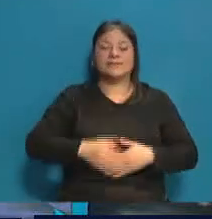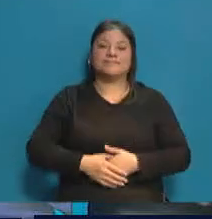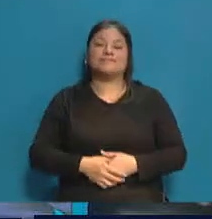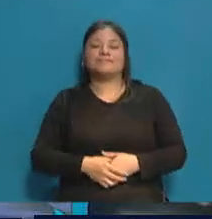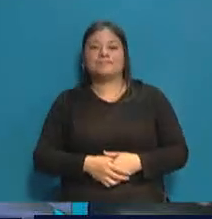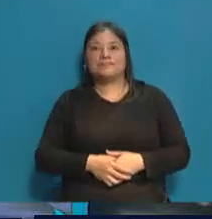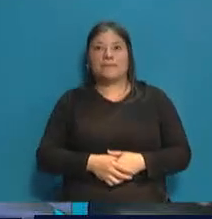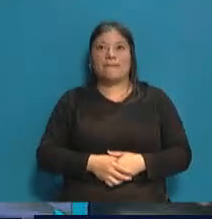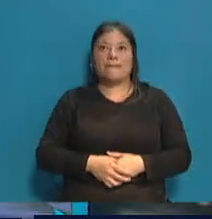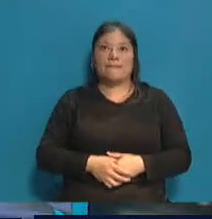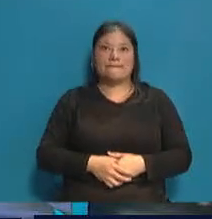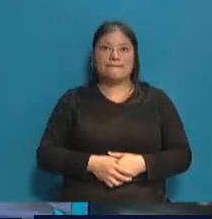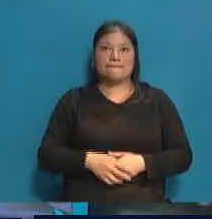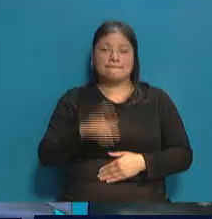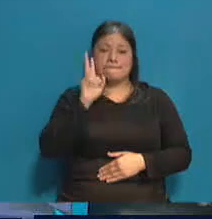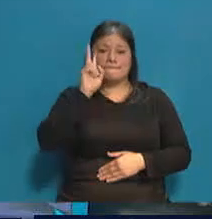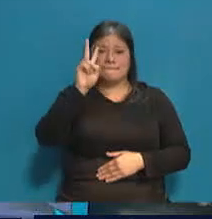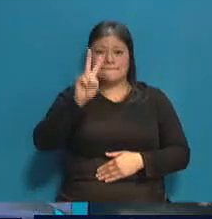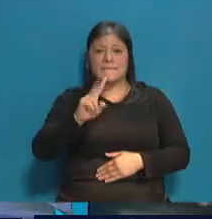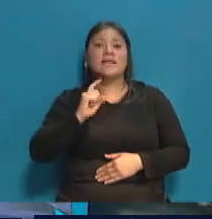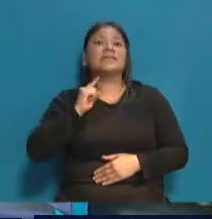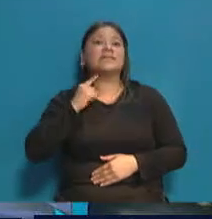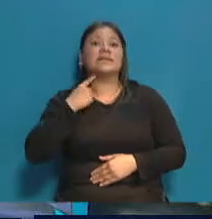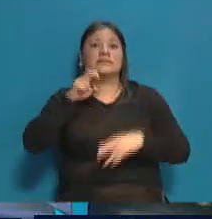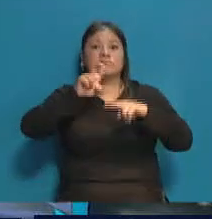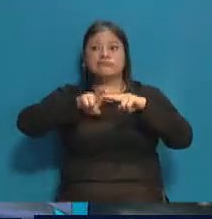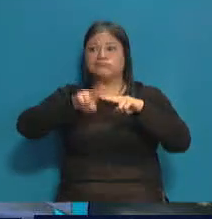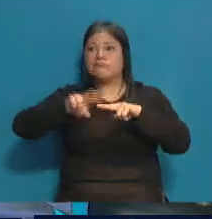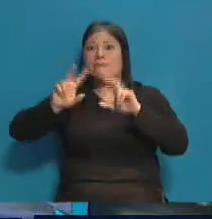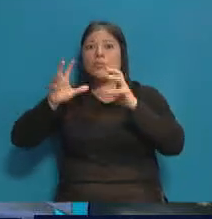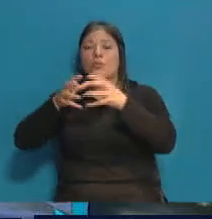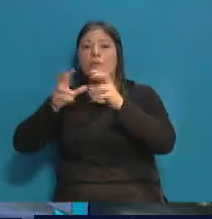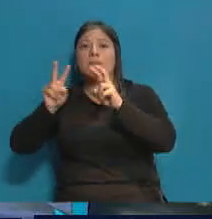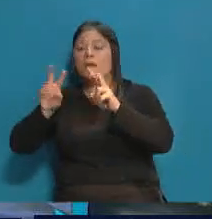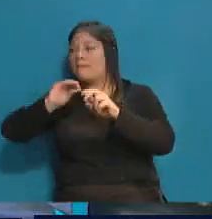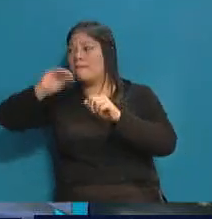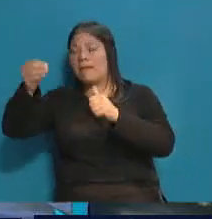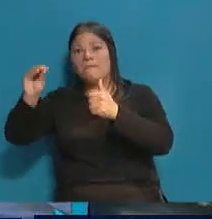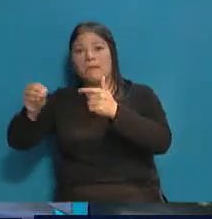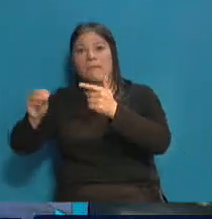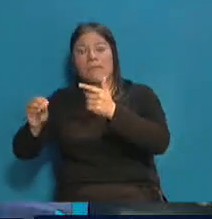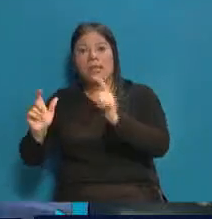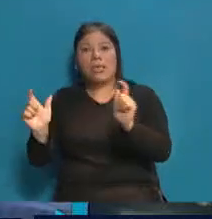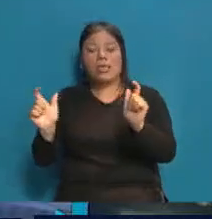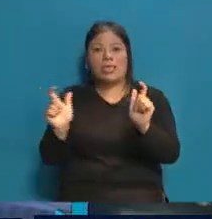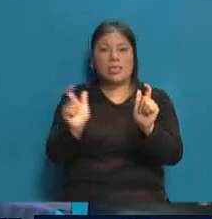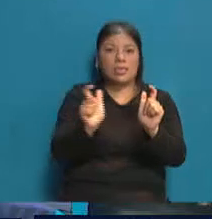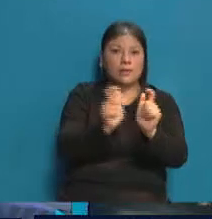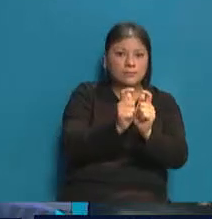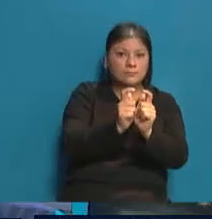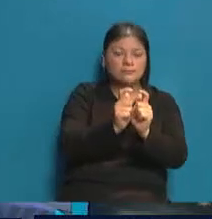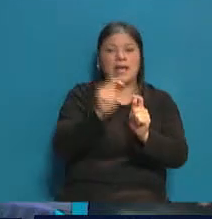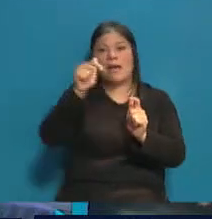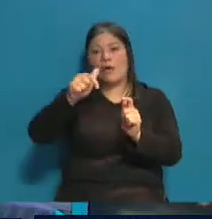de Diputados. Fijate vos, acá trece bancas ha perdido el peronismo en la próxima legislatura. Bueno, vamos ahora